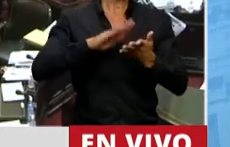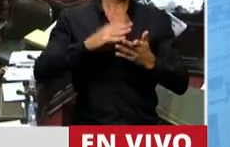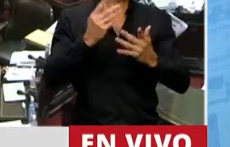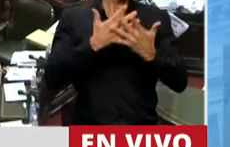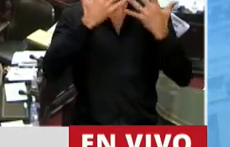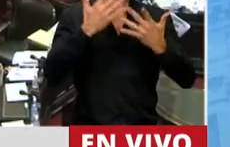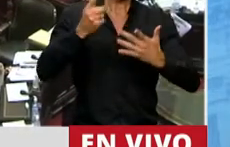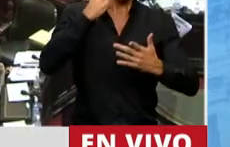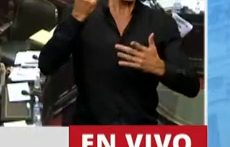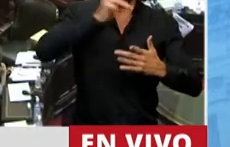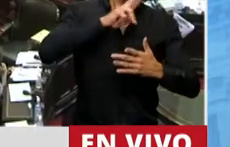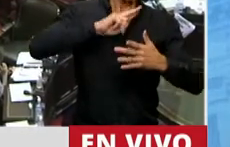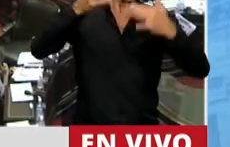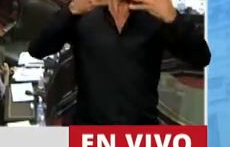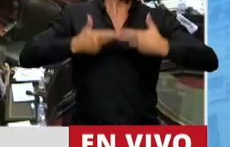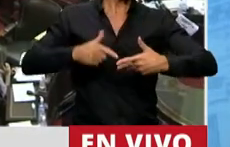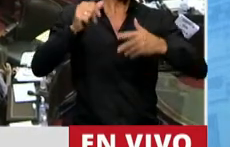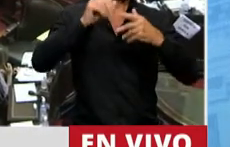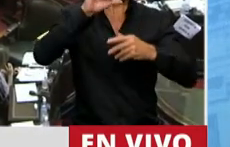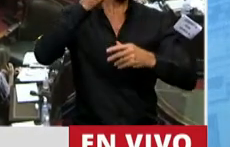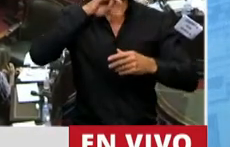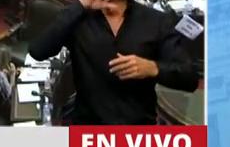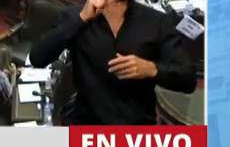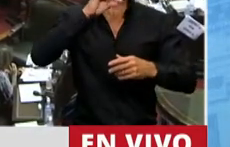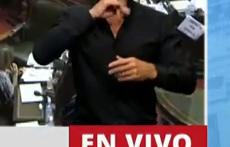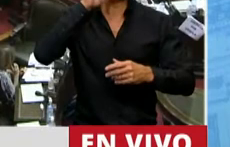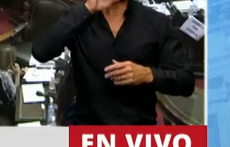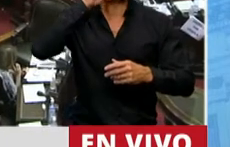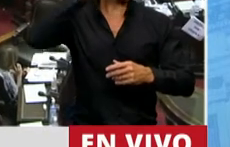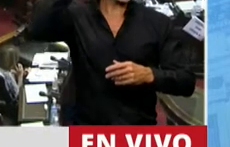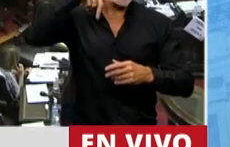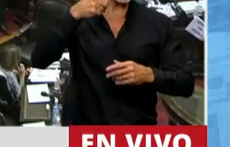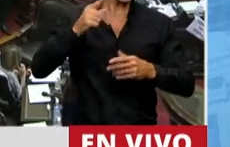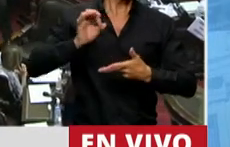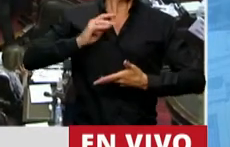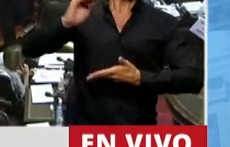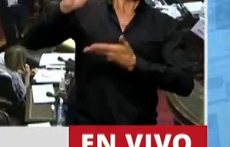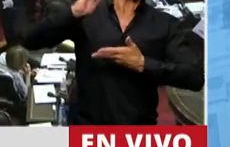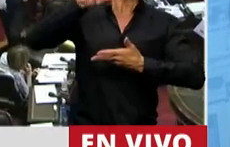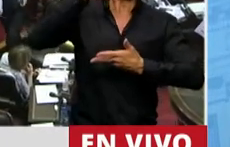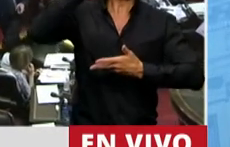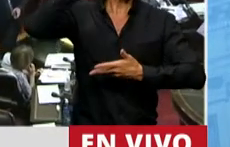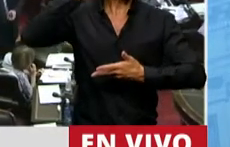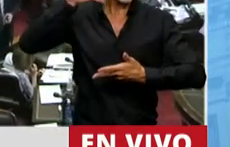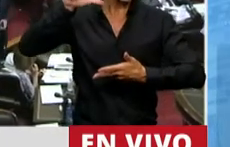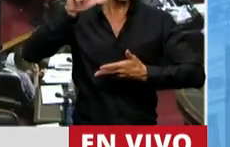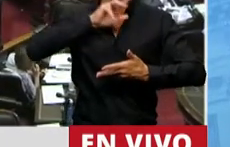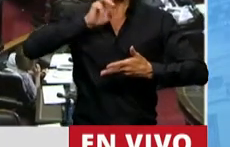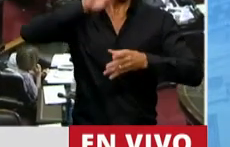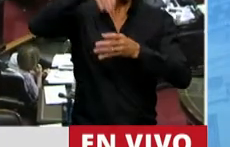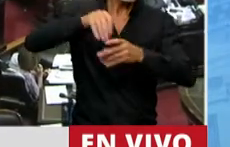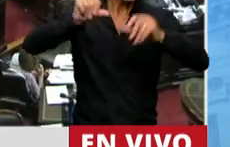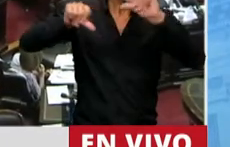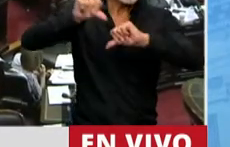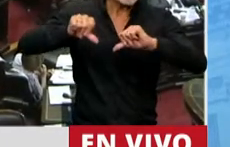una matemática argentina, Alicia Dickenstein, recibió el premio L'Oreal a la Mujer en la Ciencia. Pero